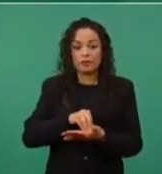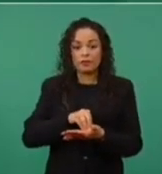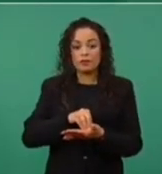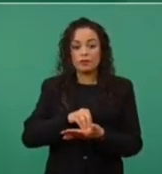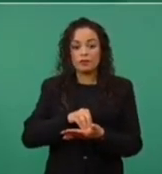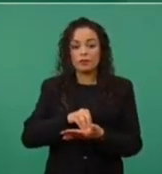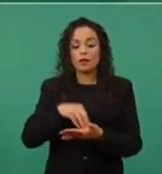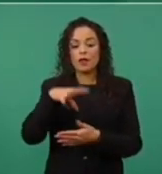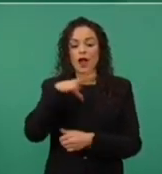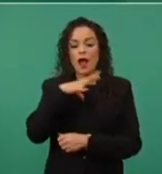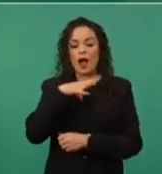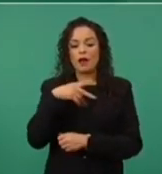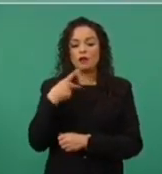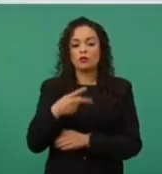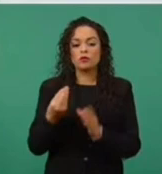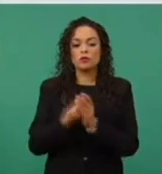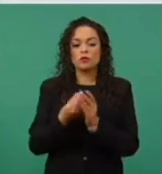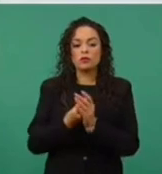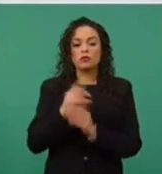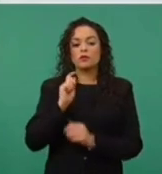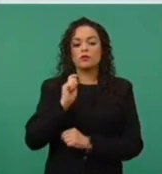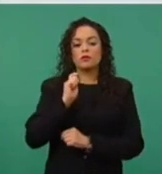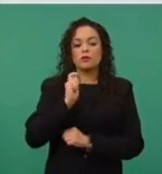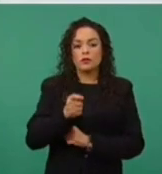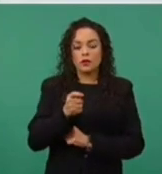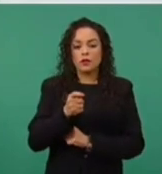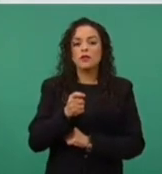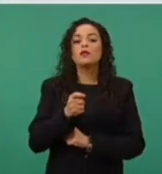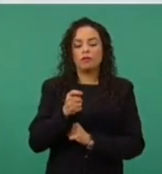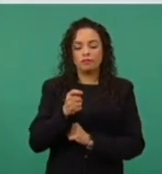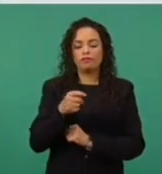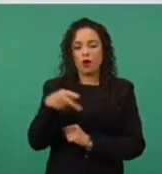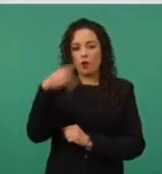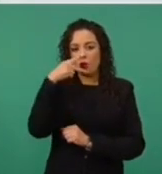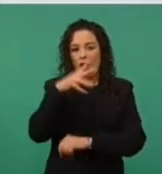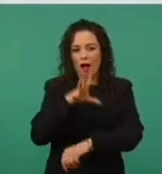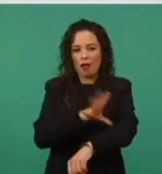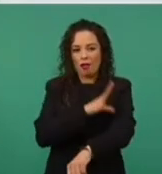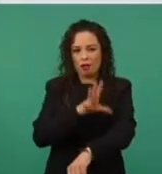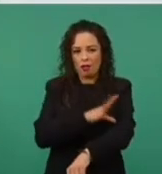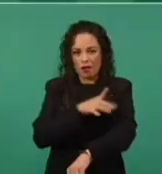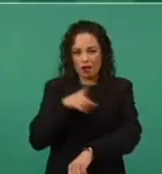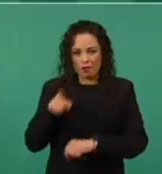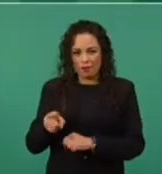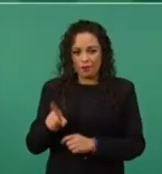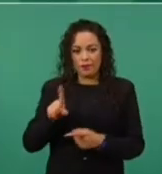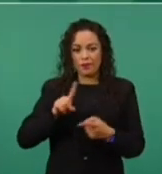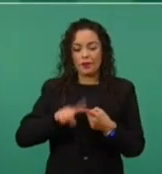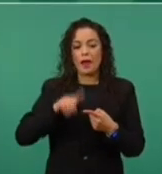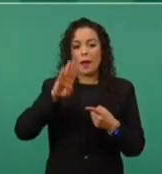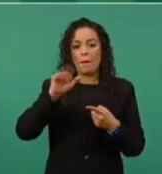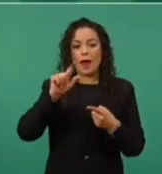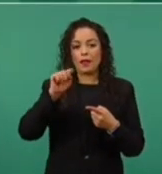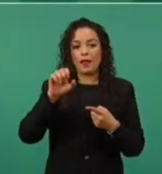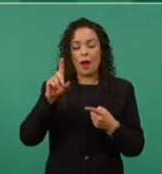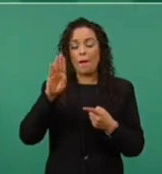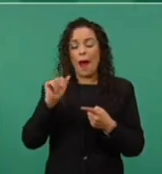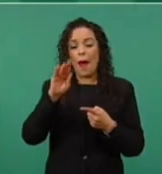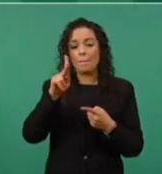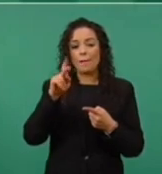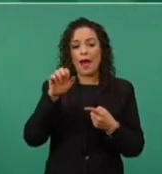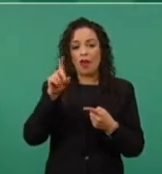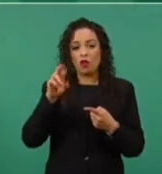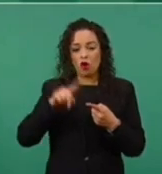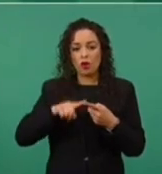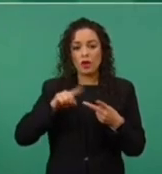corresponde a los dispositivos electrónicos de consumo de tabaco, que son de tres clases, los vapeadores, los vapeadores sin